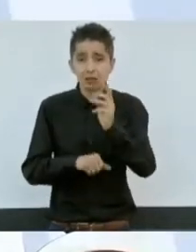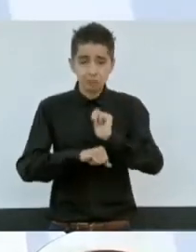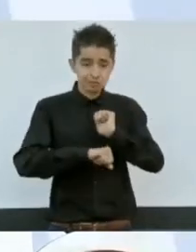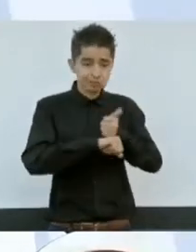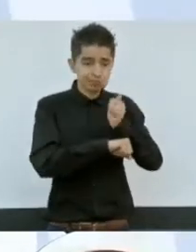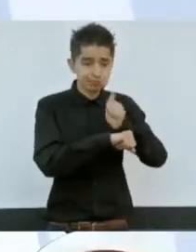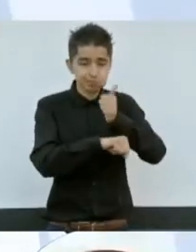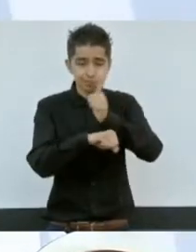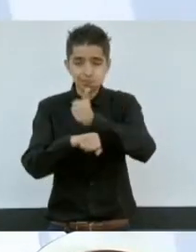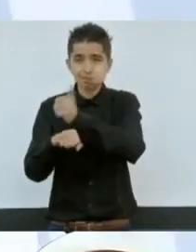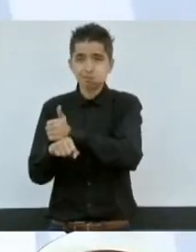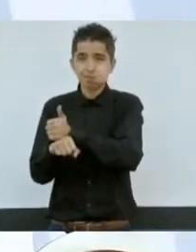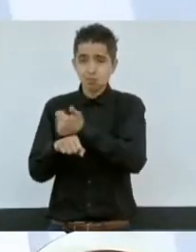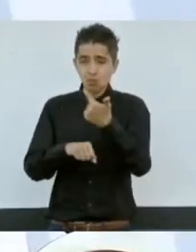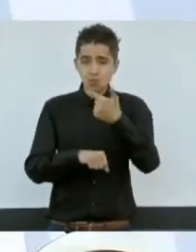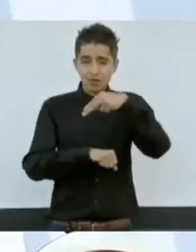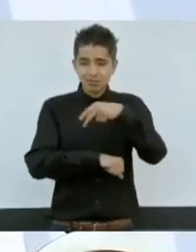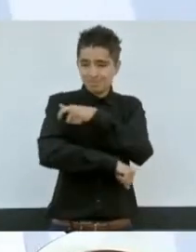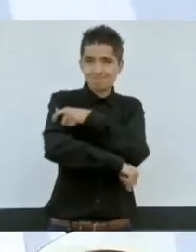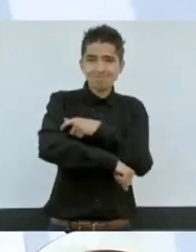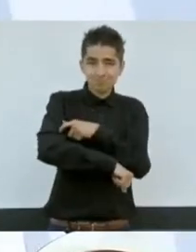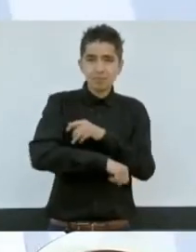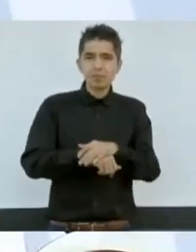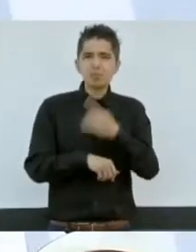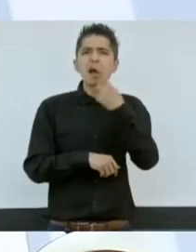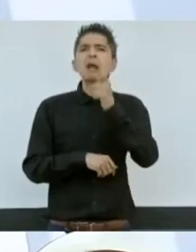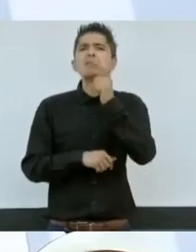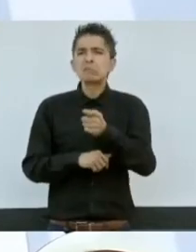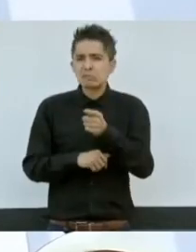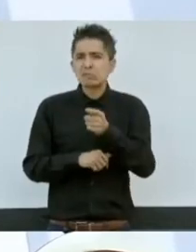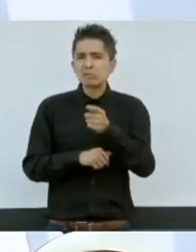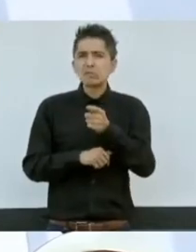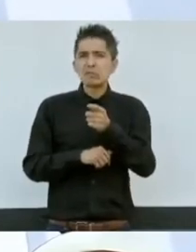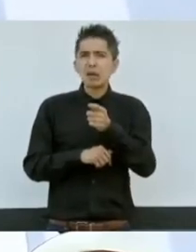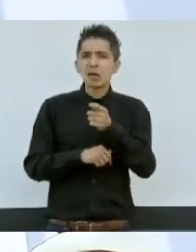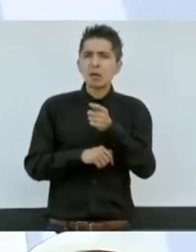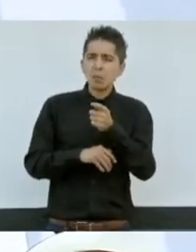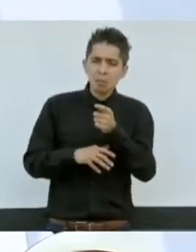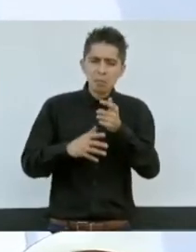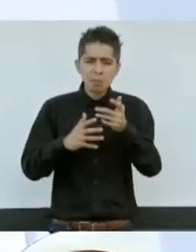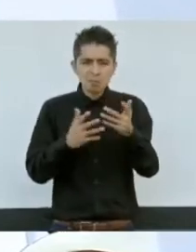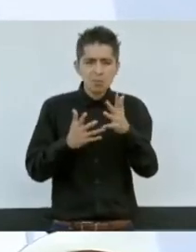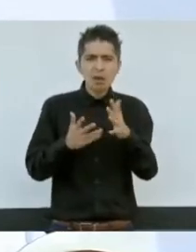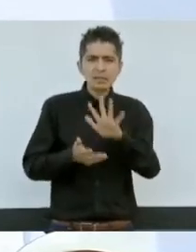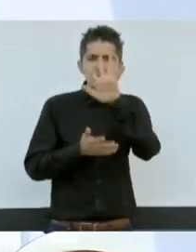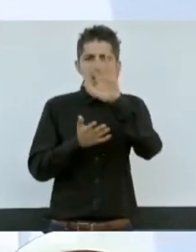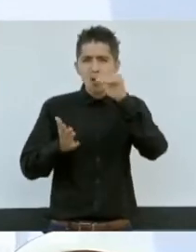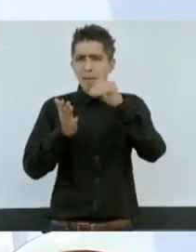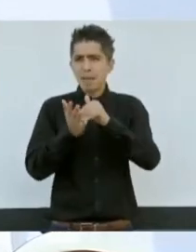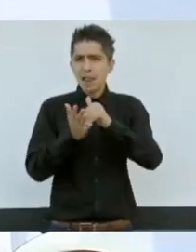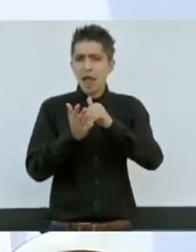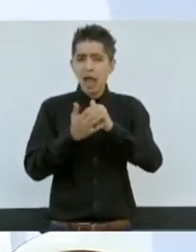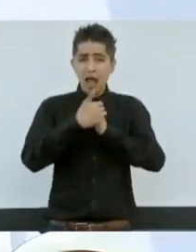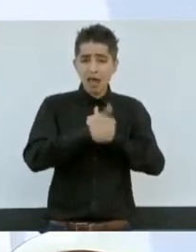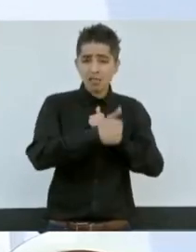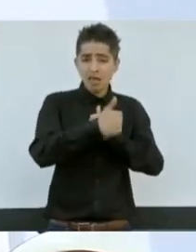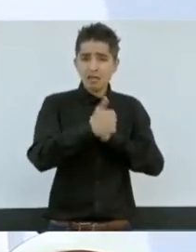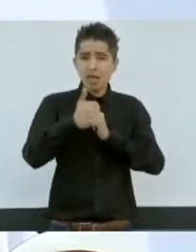para albergar a más de 5 mil elementos